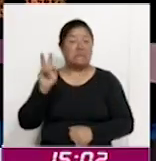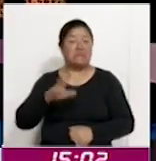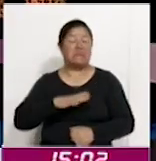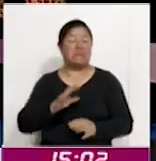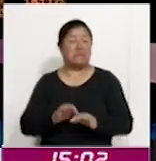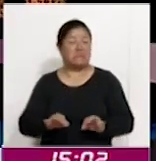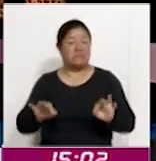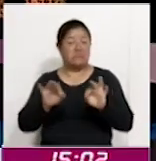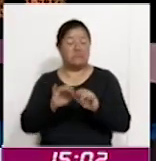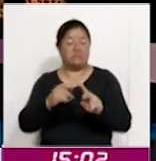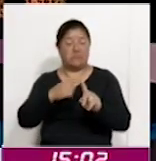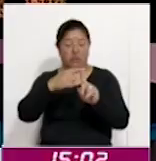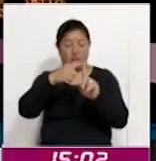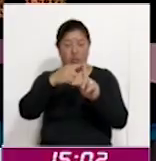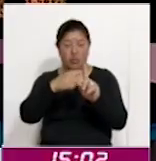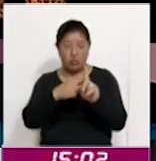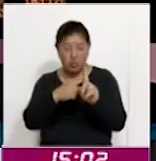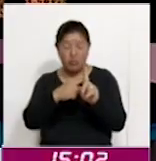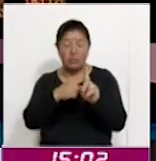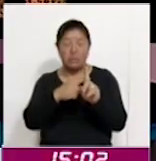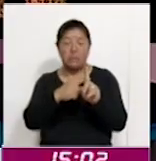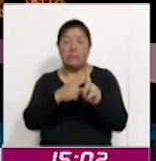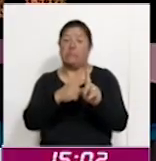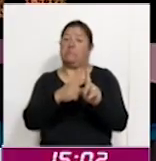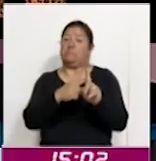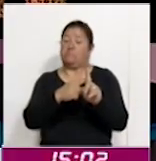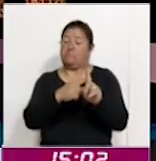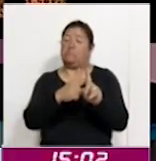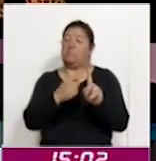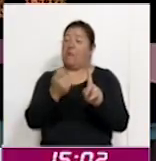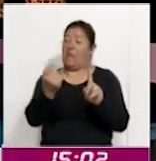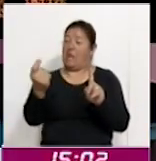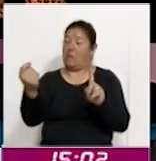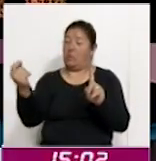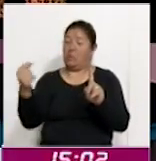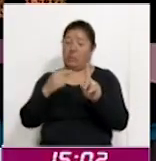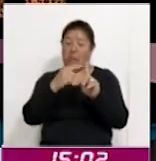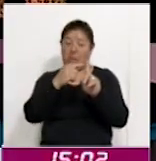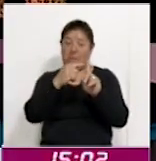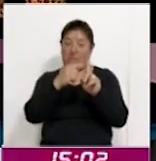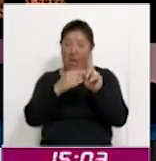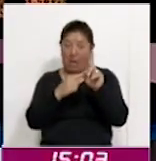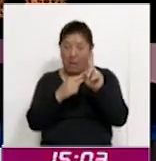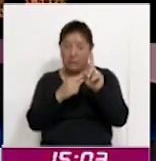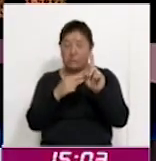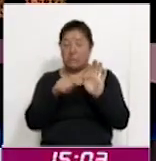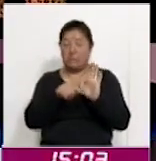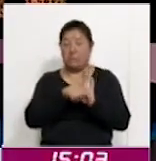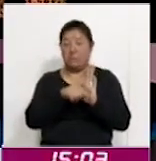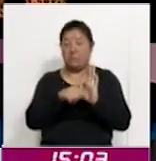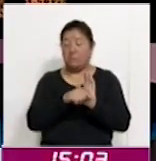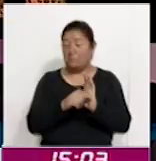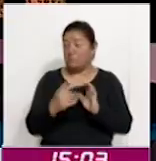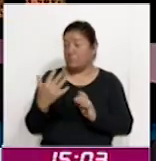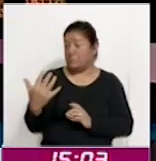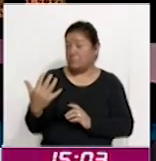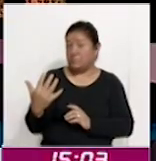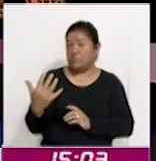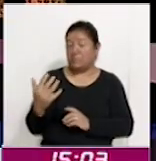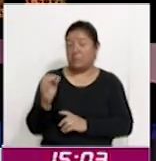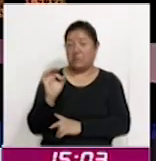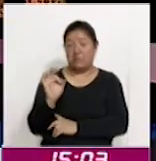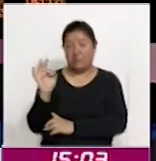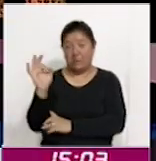importante la temperatura. El termómetro en algunas regiones de la entidad ha marcado hasta menos 5 grados